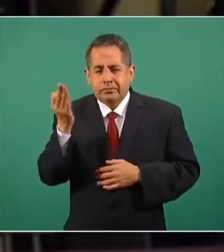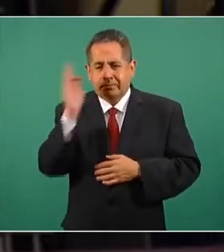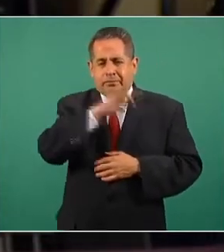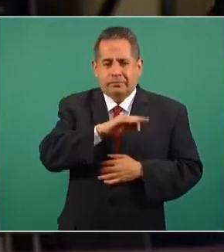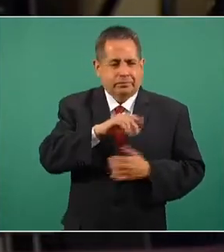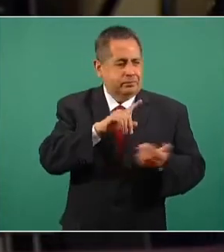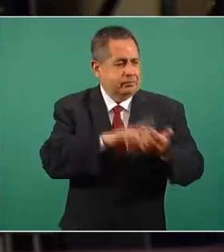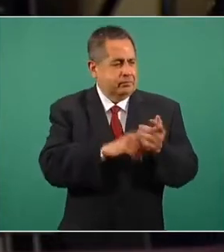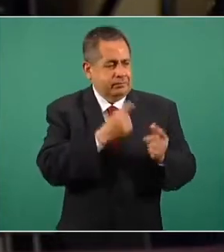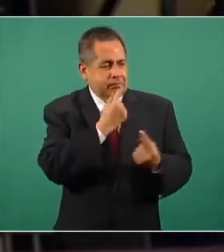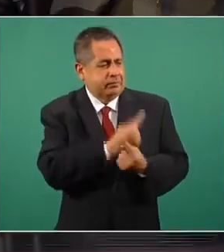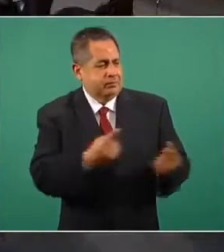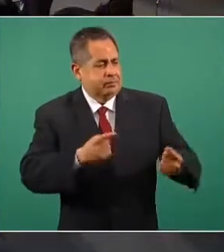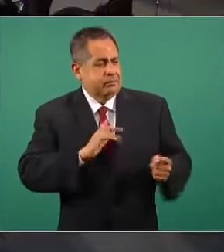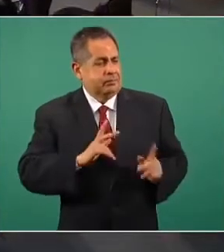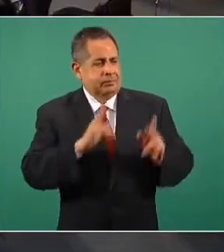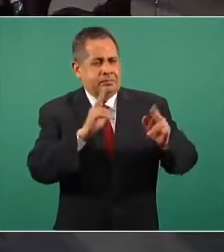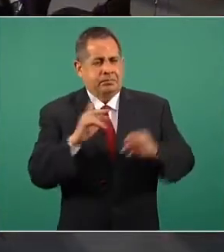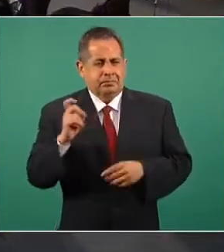de cáncer.